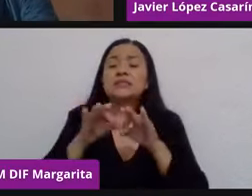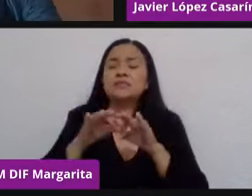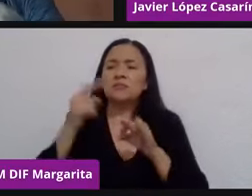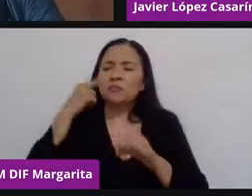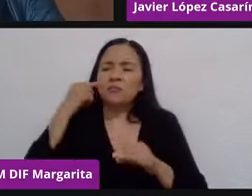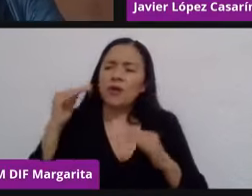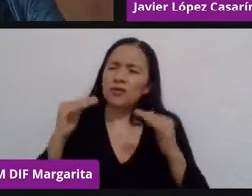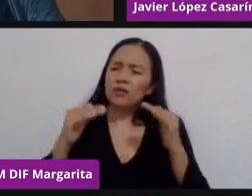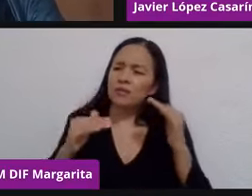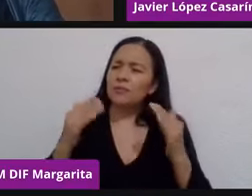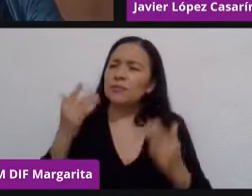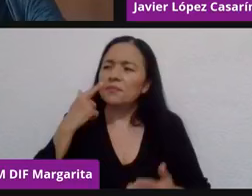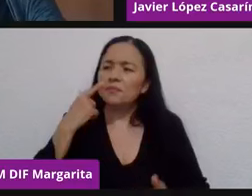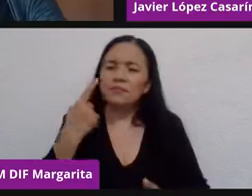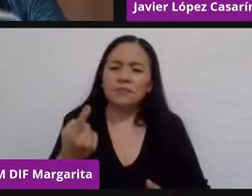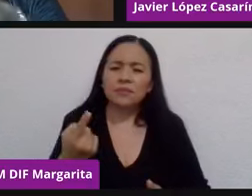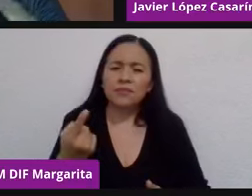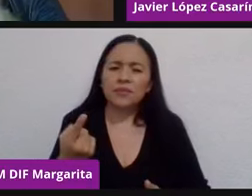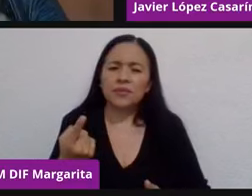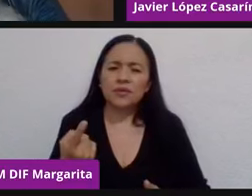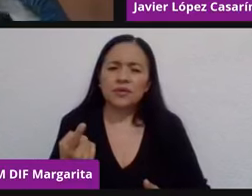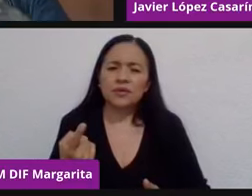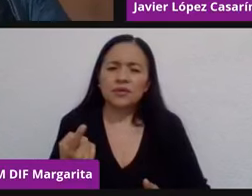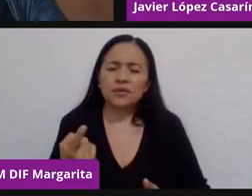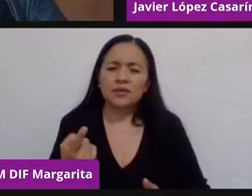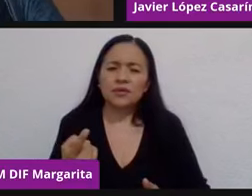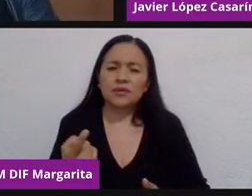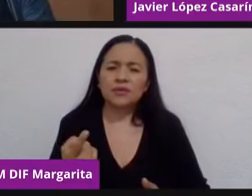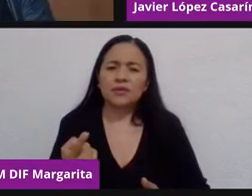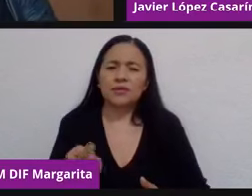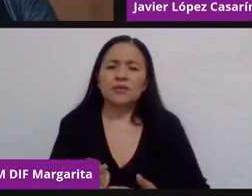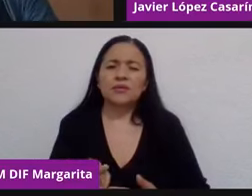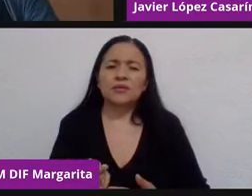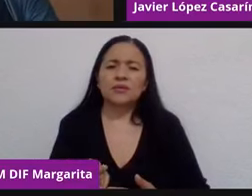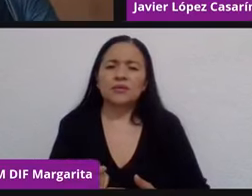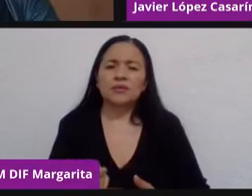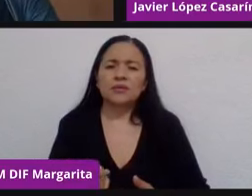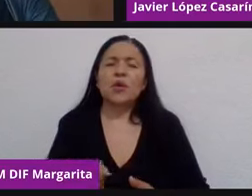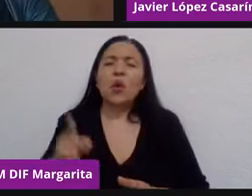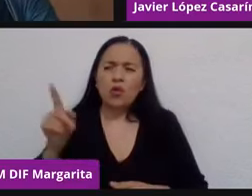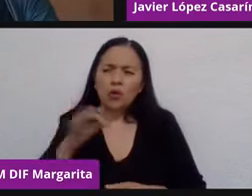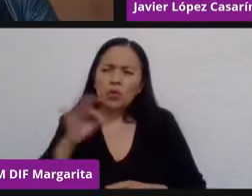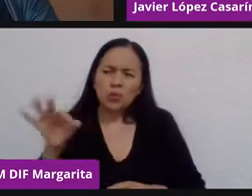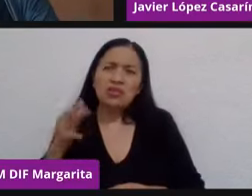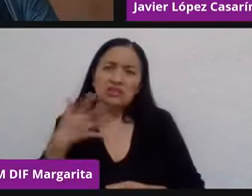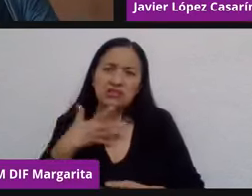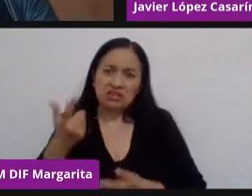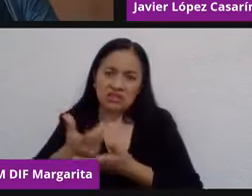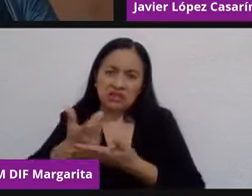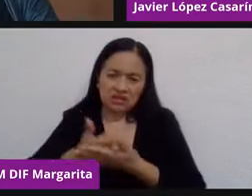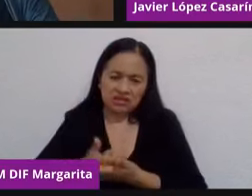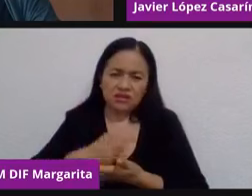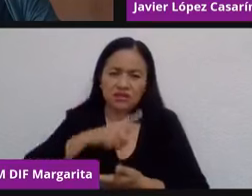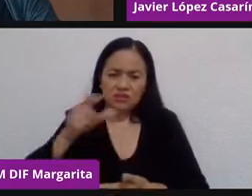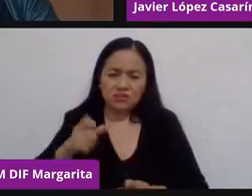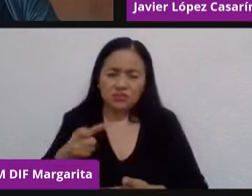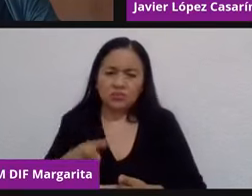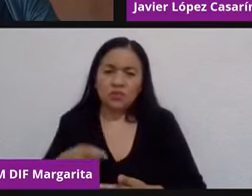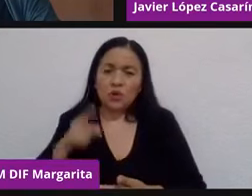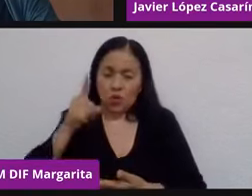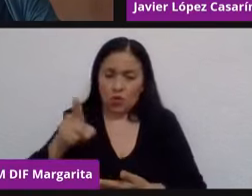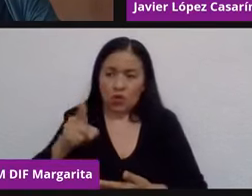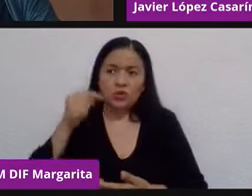importante entender las repercusiones que pueden tener, las ganancias que puedes tener, lo valioso, lo que